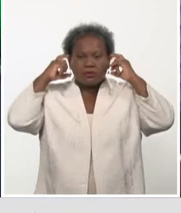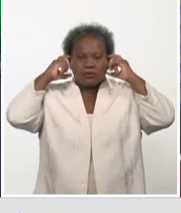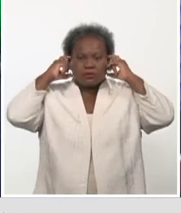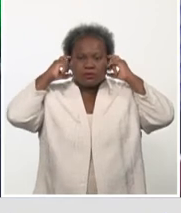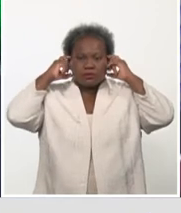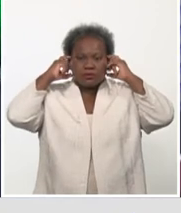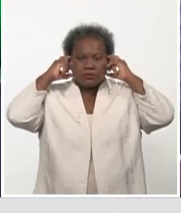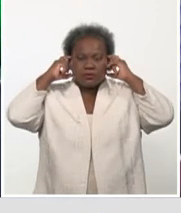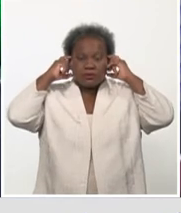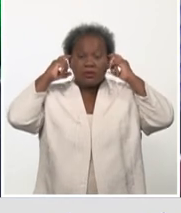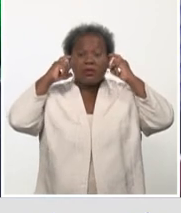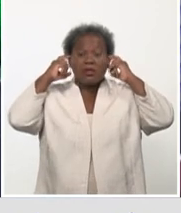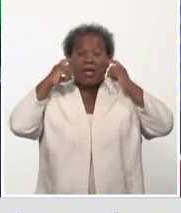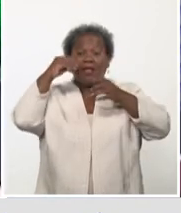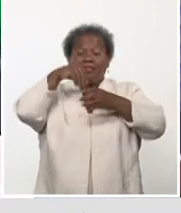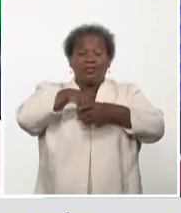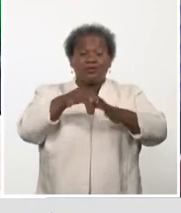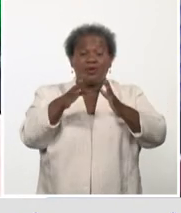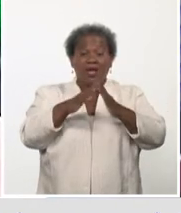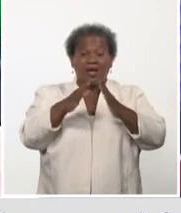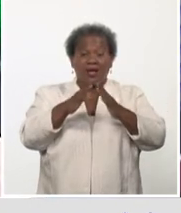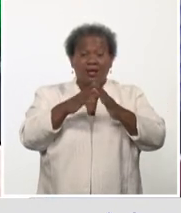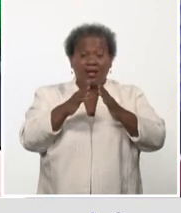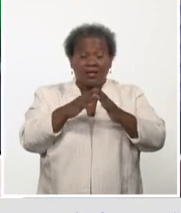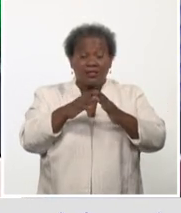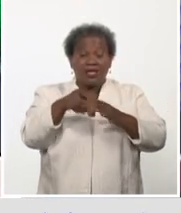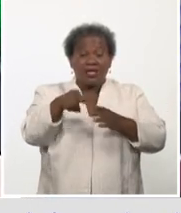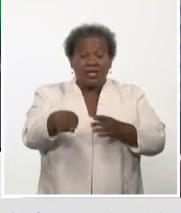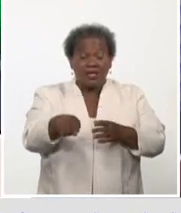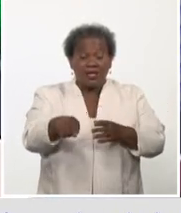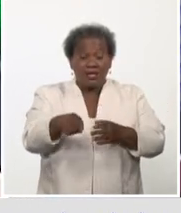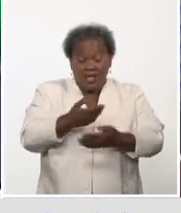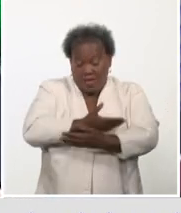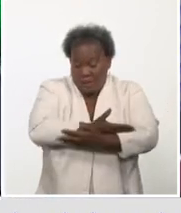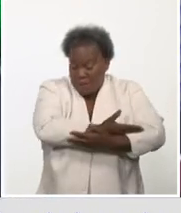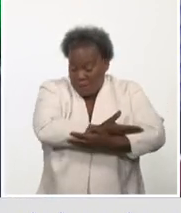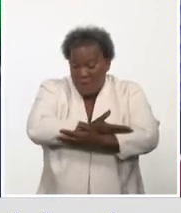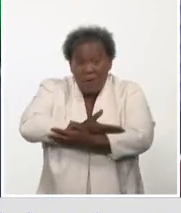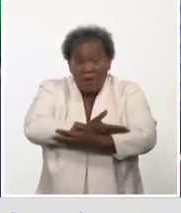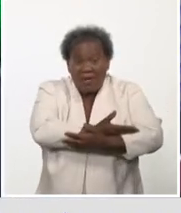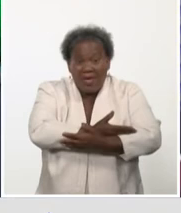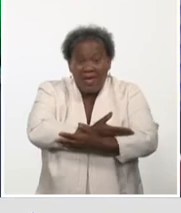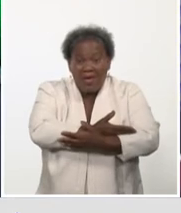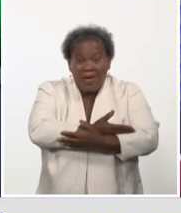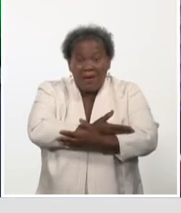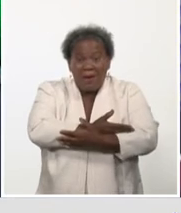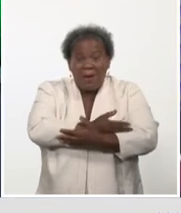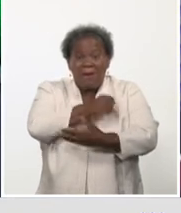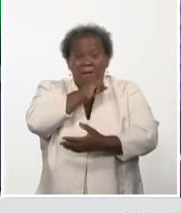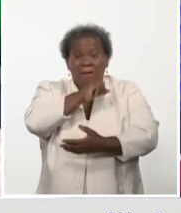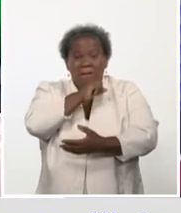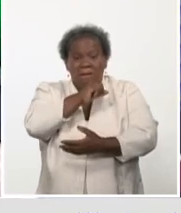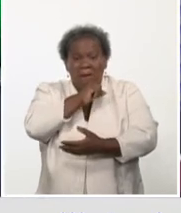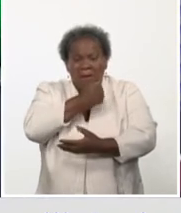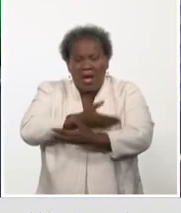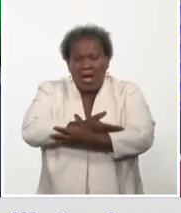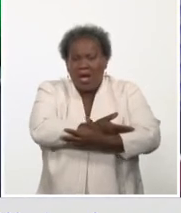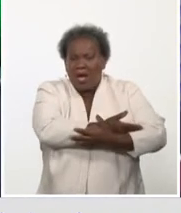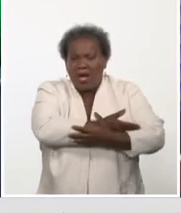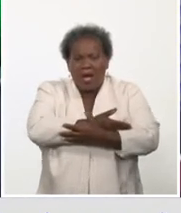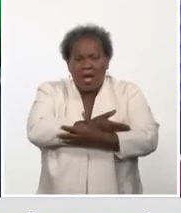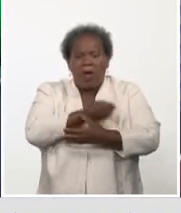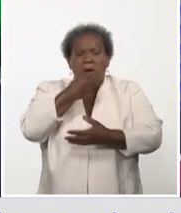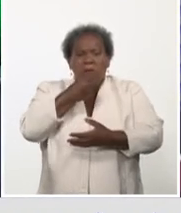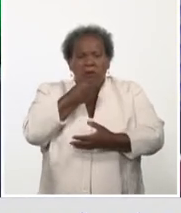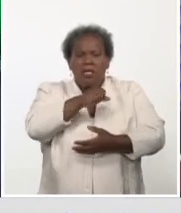incluso cuando estamos en la casa, que vamos a manipular a ese recién nacido. Esa mamá puede manipularlo perfectamente, puede lactar,